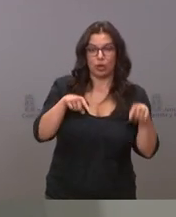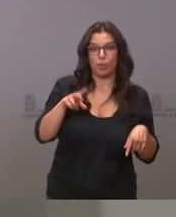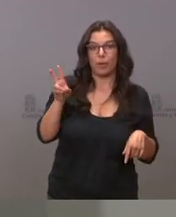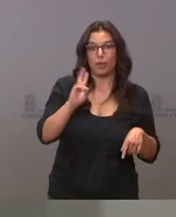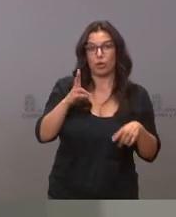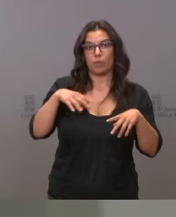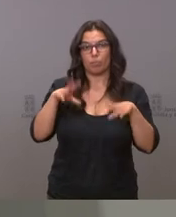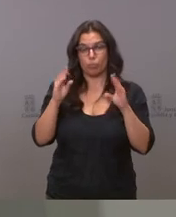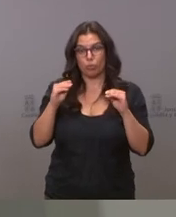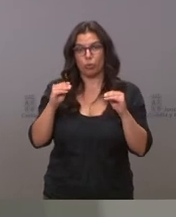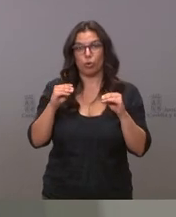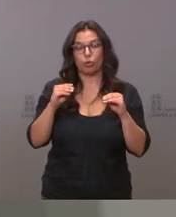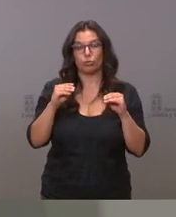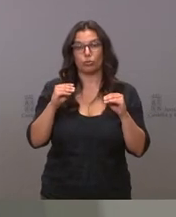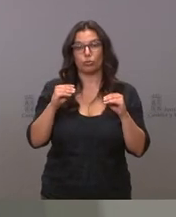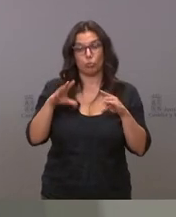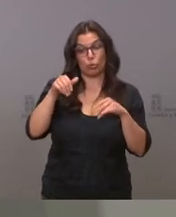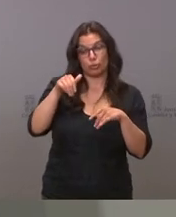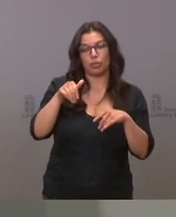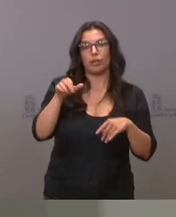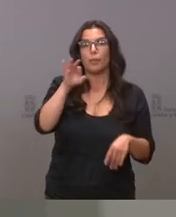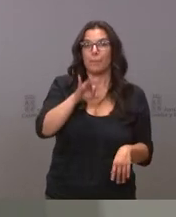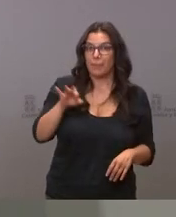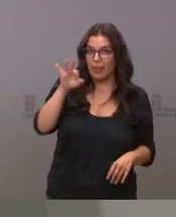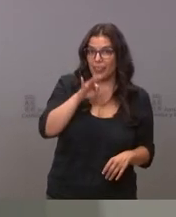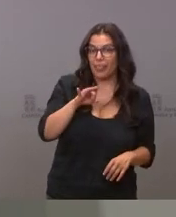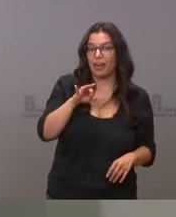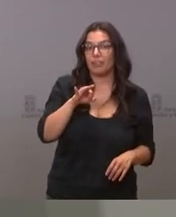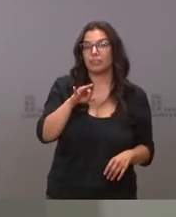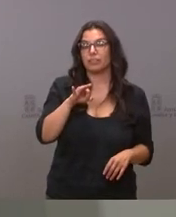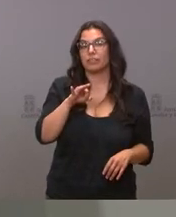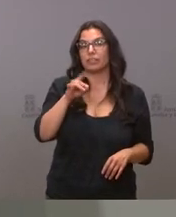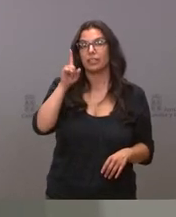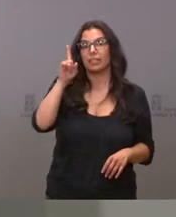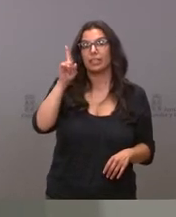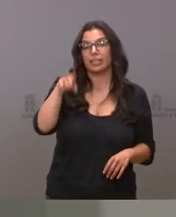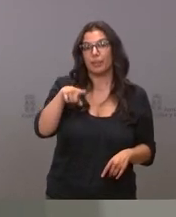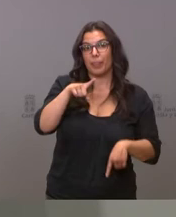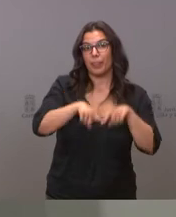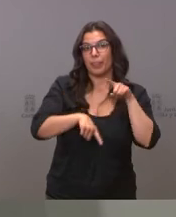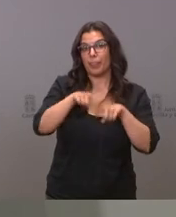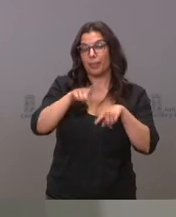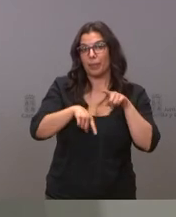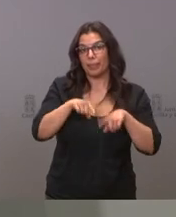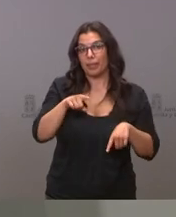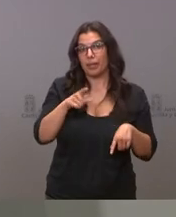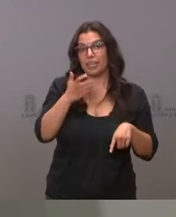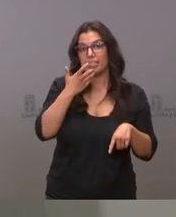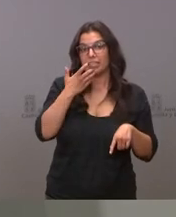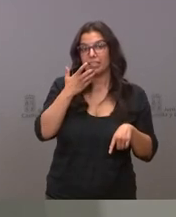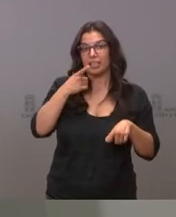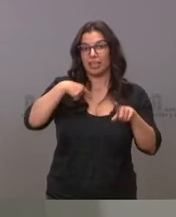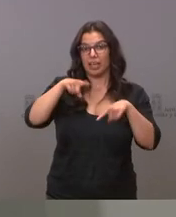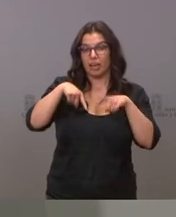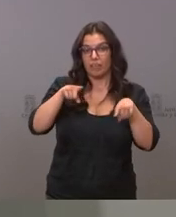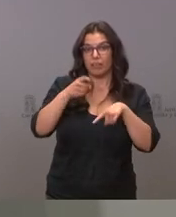Burgos Burgos en breve Palencia y también va a depender de si se recuperan algunos trenes